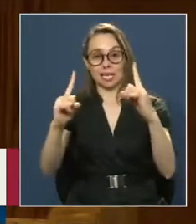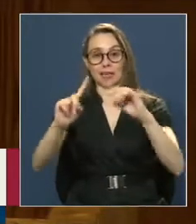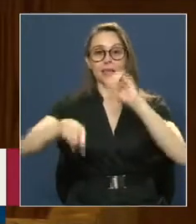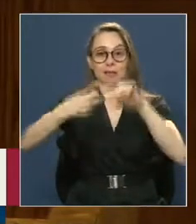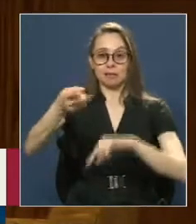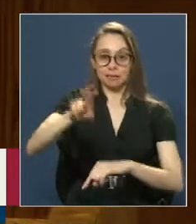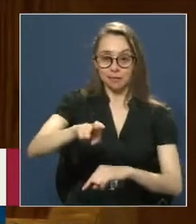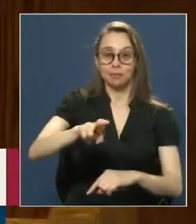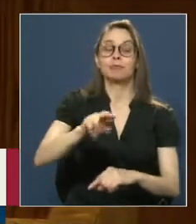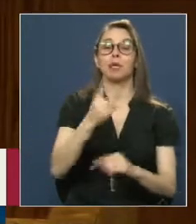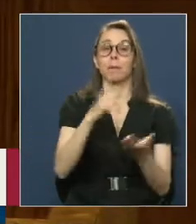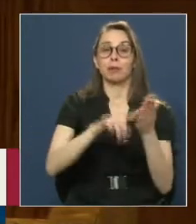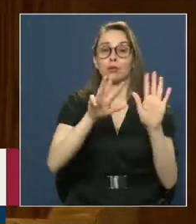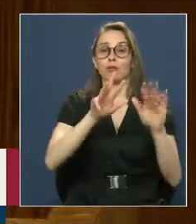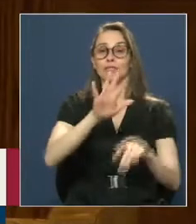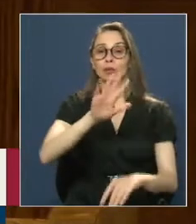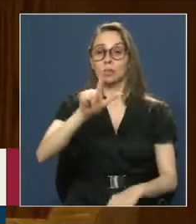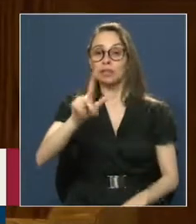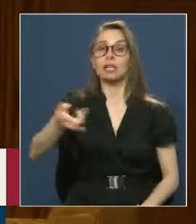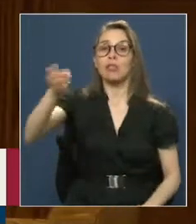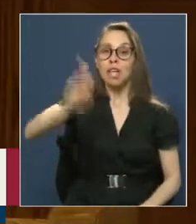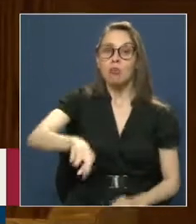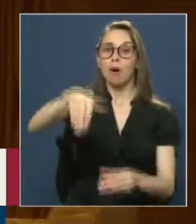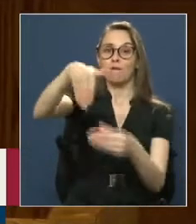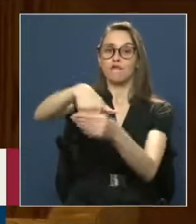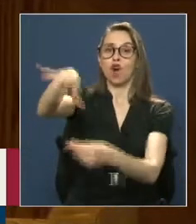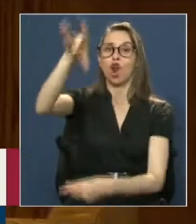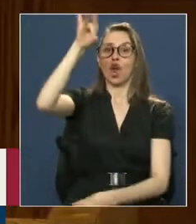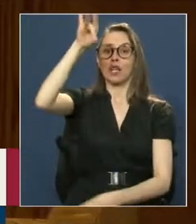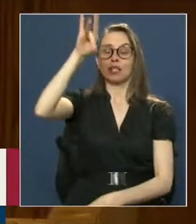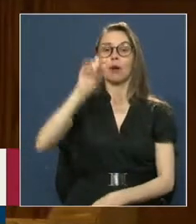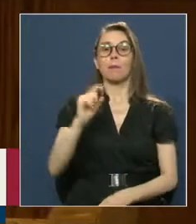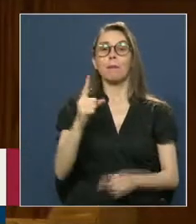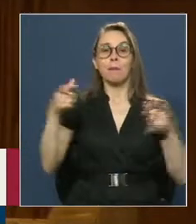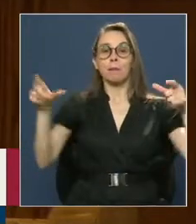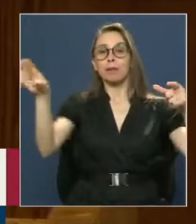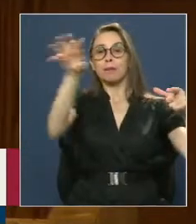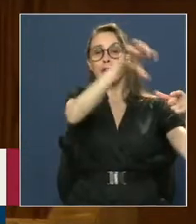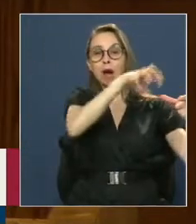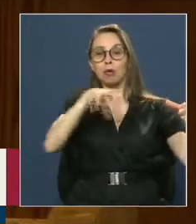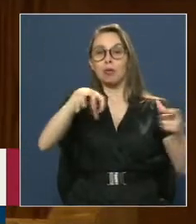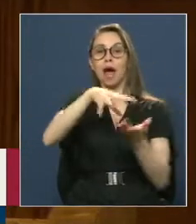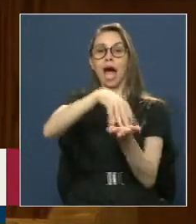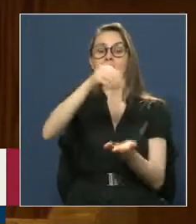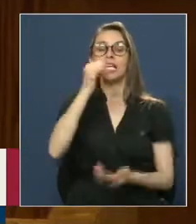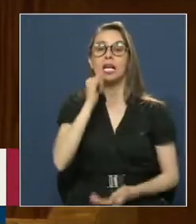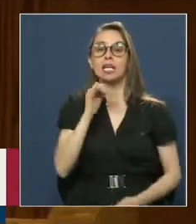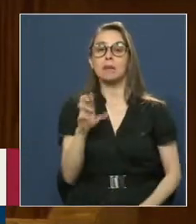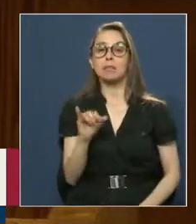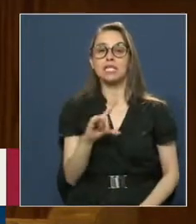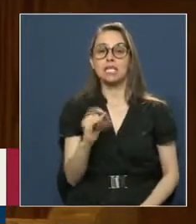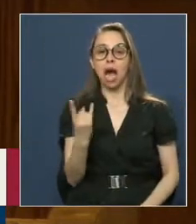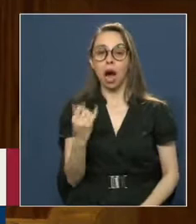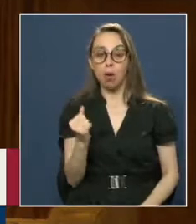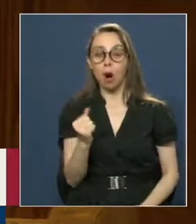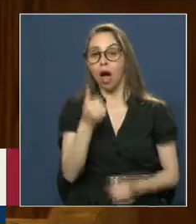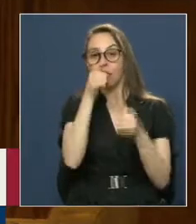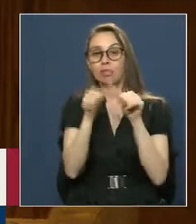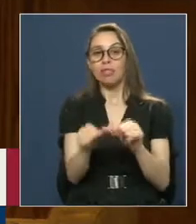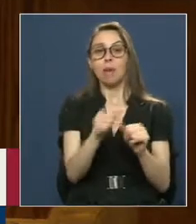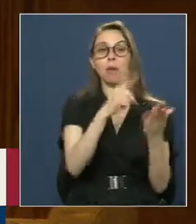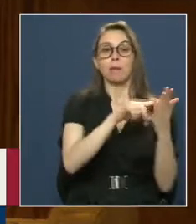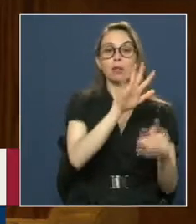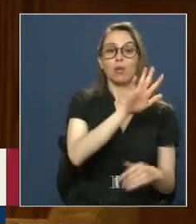El año 57 fue nuevamente electo Por la primera agrupación departamental de Arica, Iquique y Pizagua Por el periodo